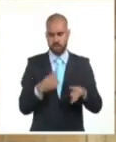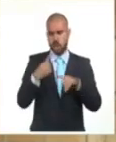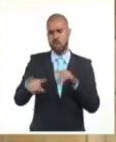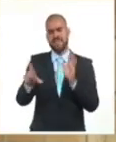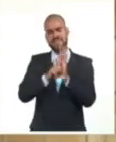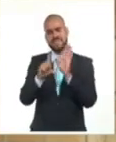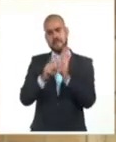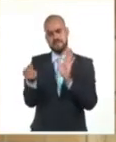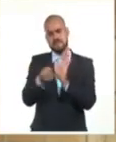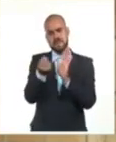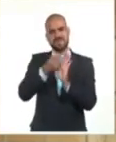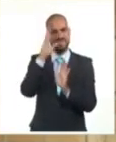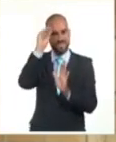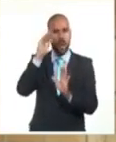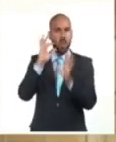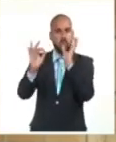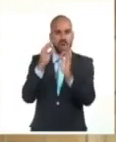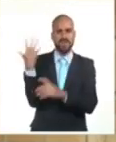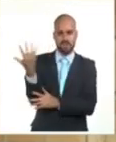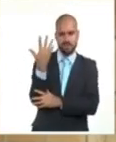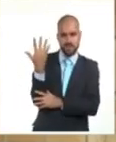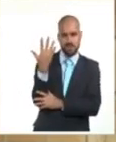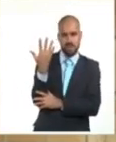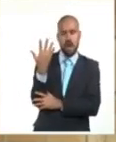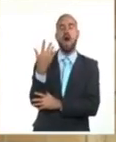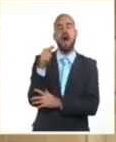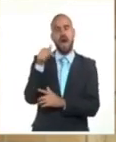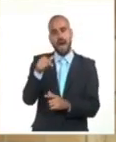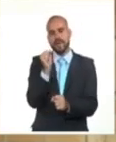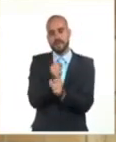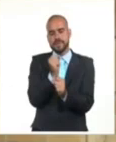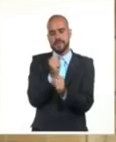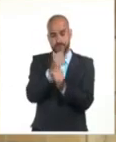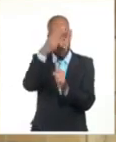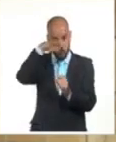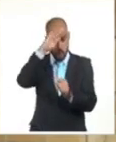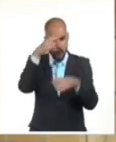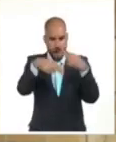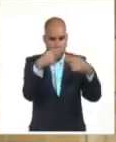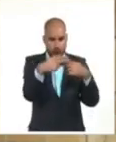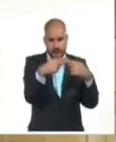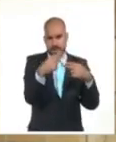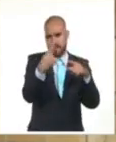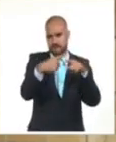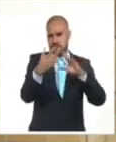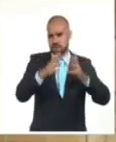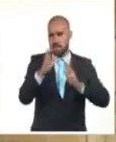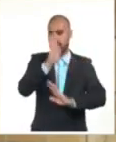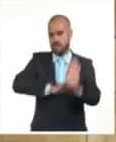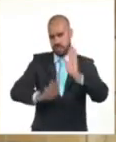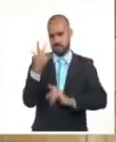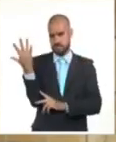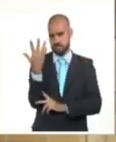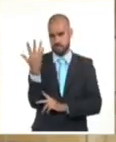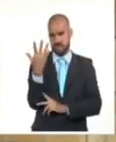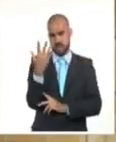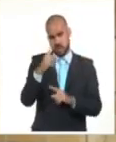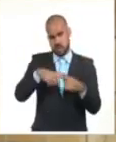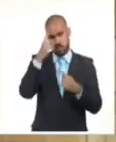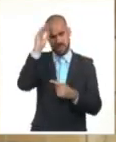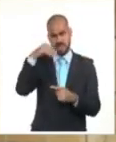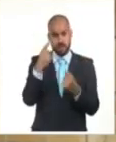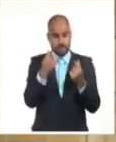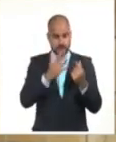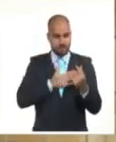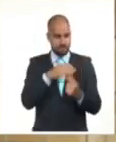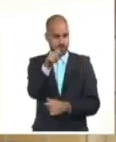naturales y el medio ambiente adecuado a las acciones ambientales de Cuba, teniendo en cuenta las condiciones actuales de la economía y la sociedad